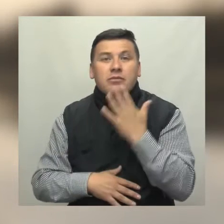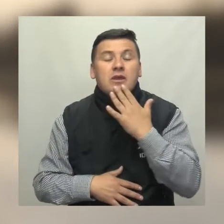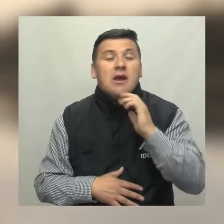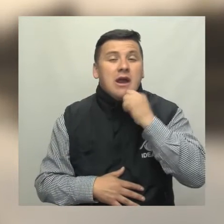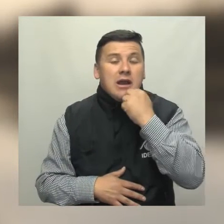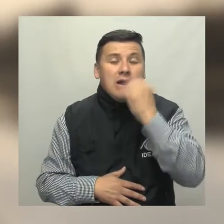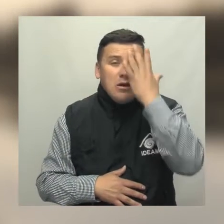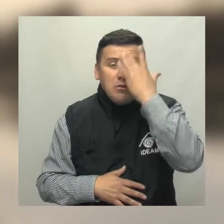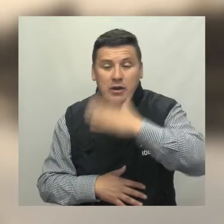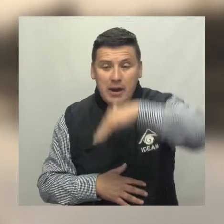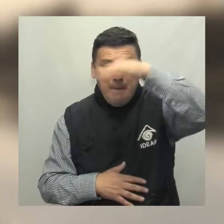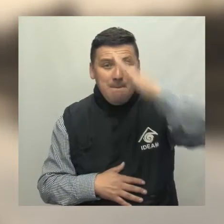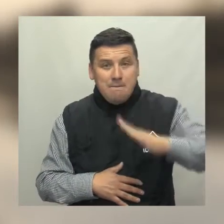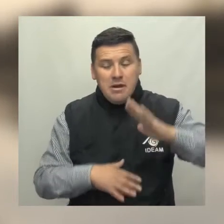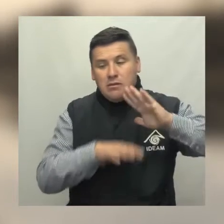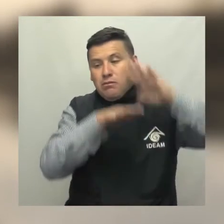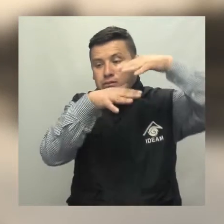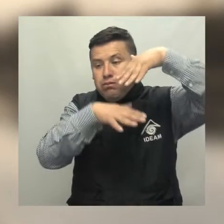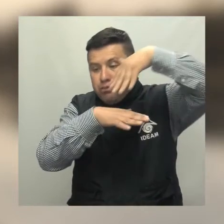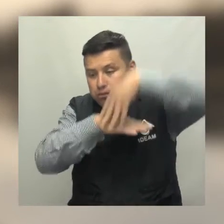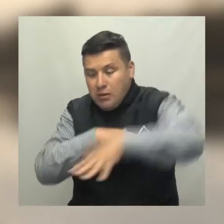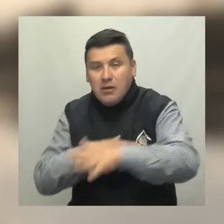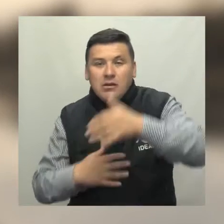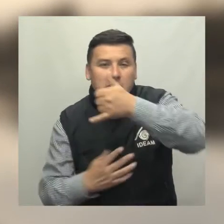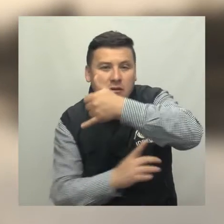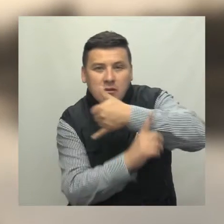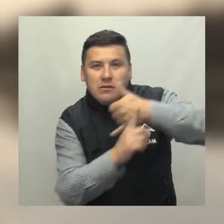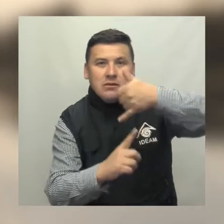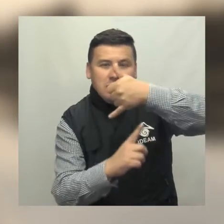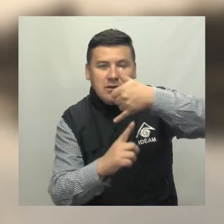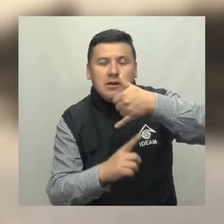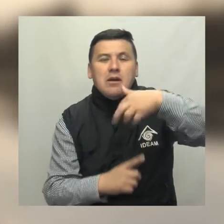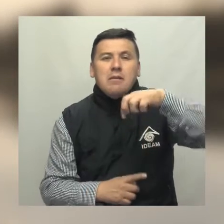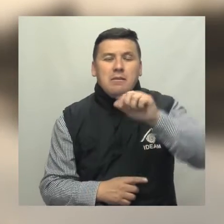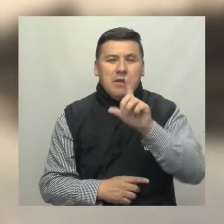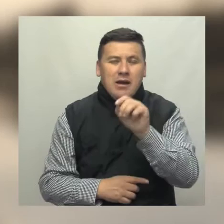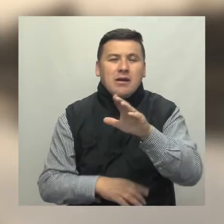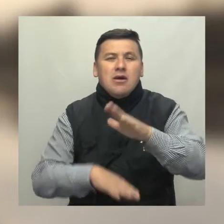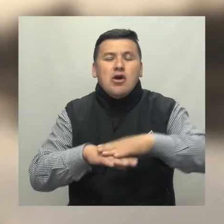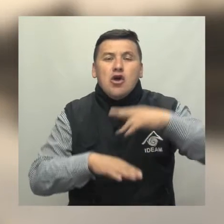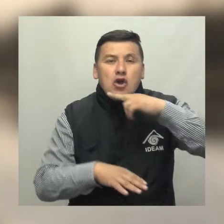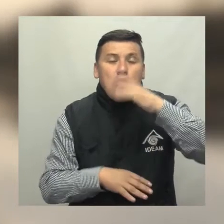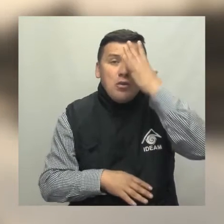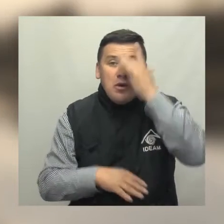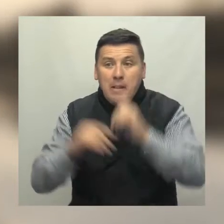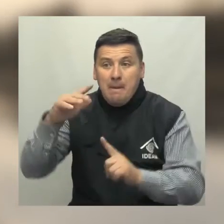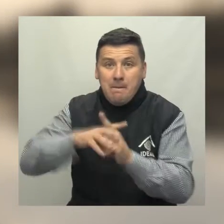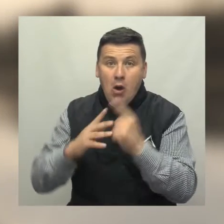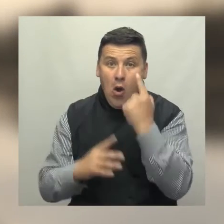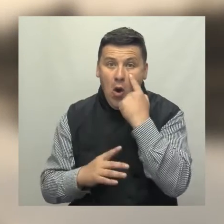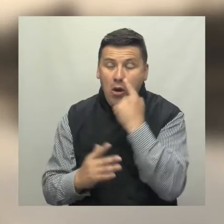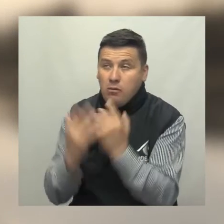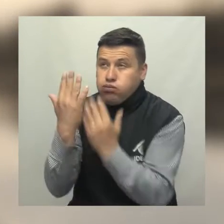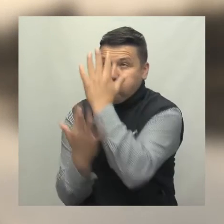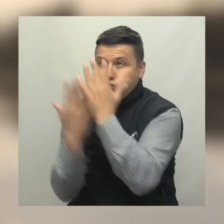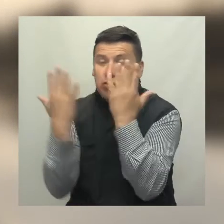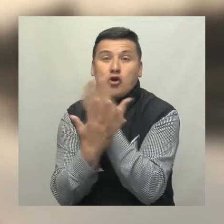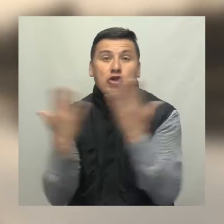naranja por crecientes en riberas de montaña que desembocan en el Pacífico y en el río Palo Alerta roja por alta amenaza de incendios forestales